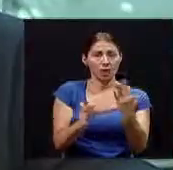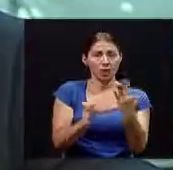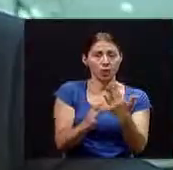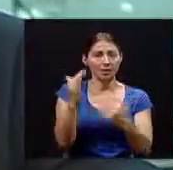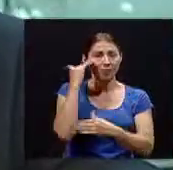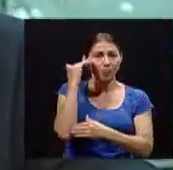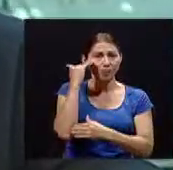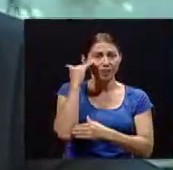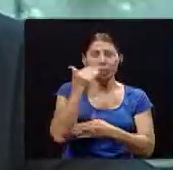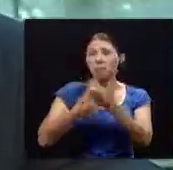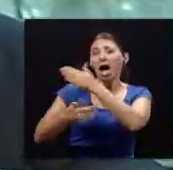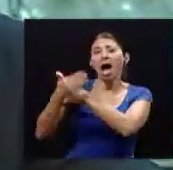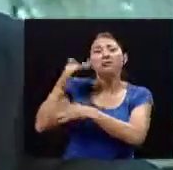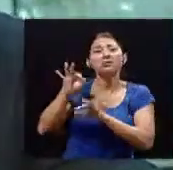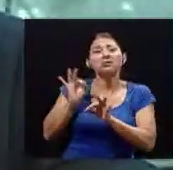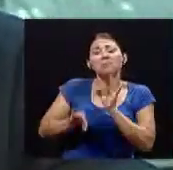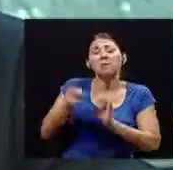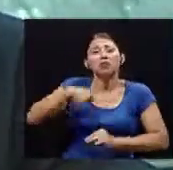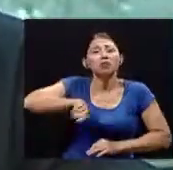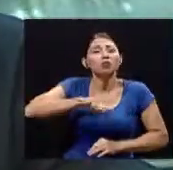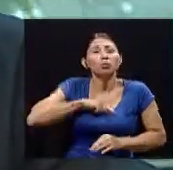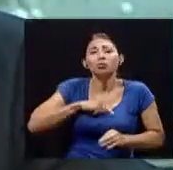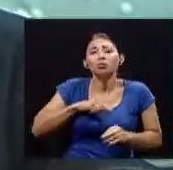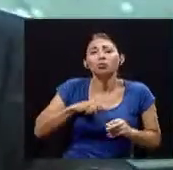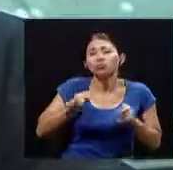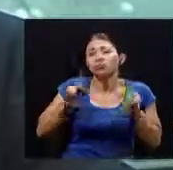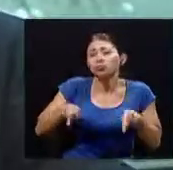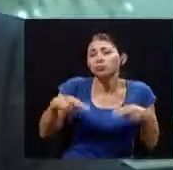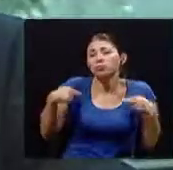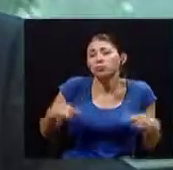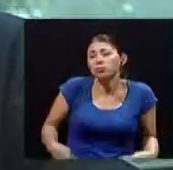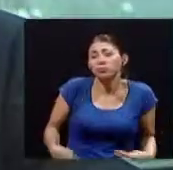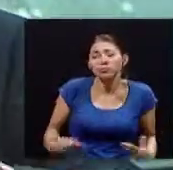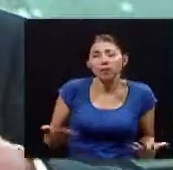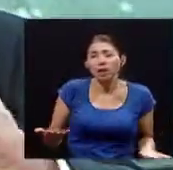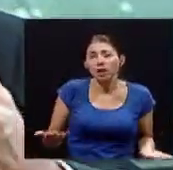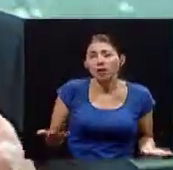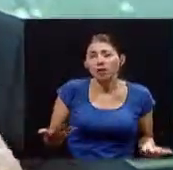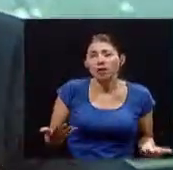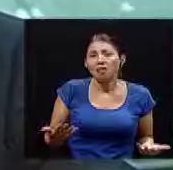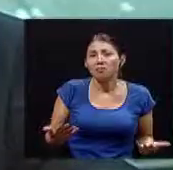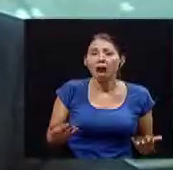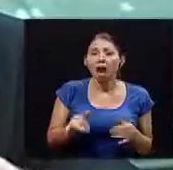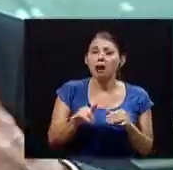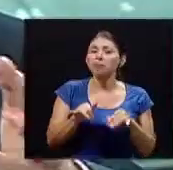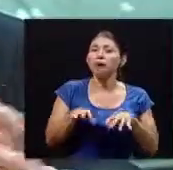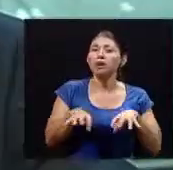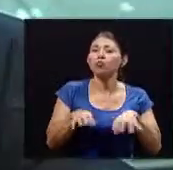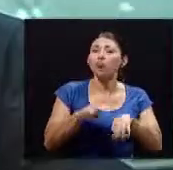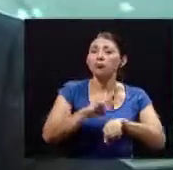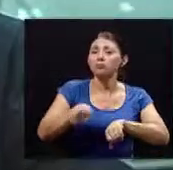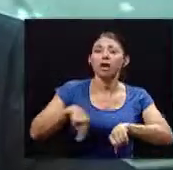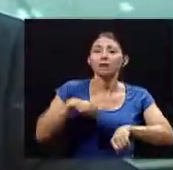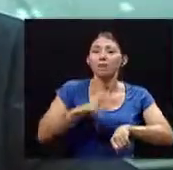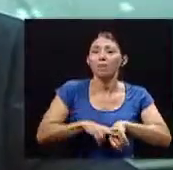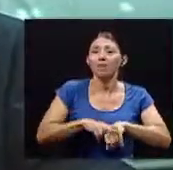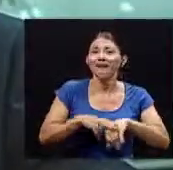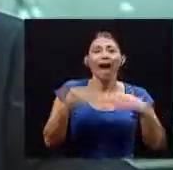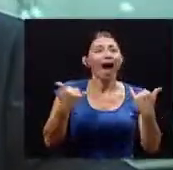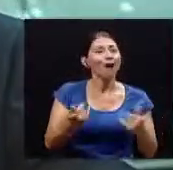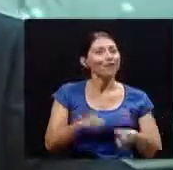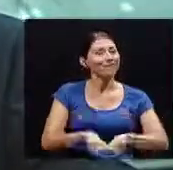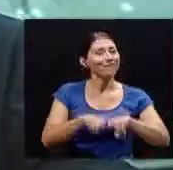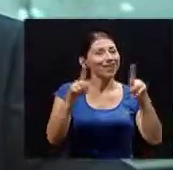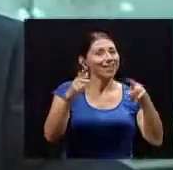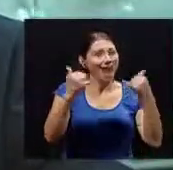pasamos de ser simplemente una especie que actúa instintivamente como el resto de las especies a